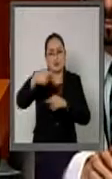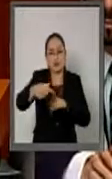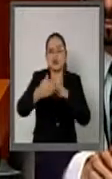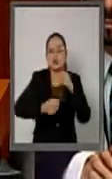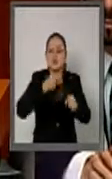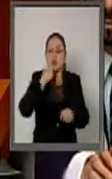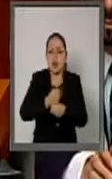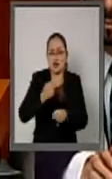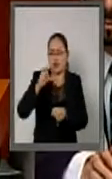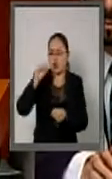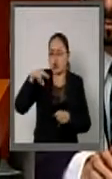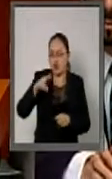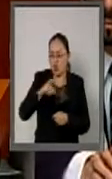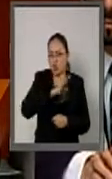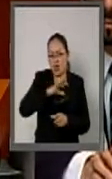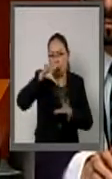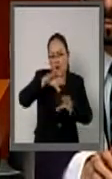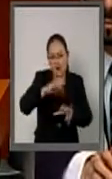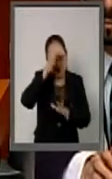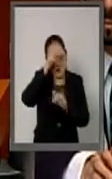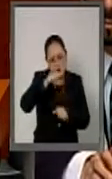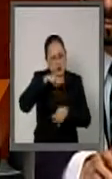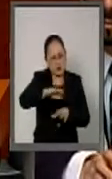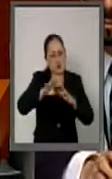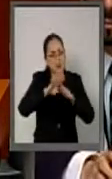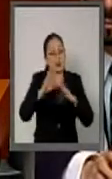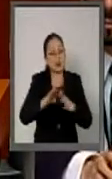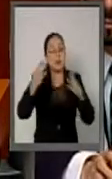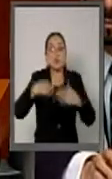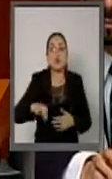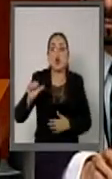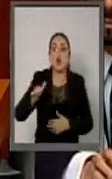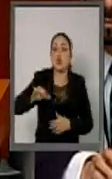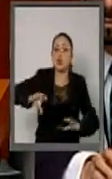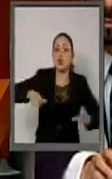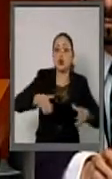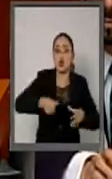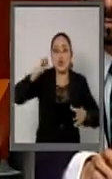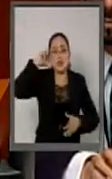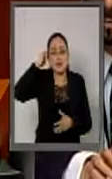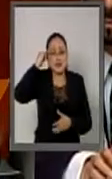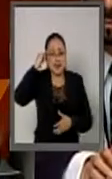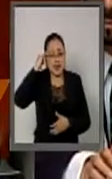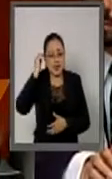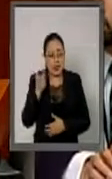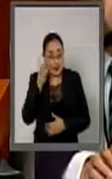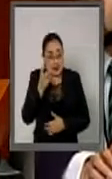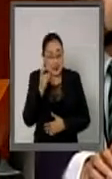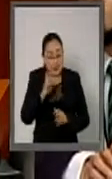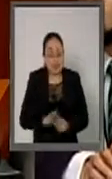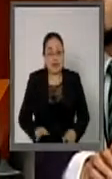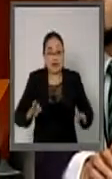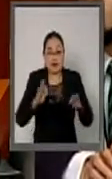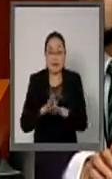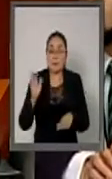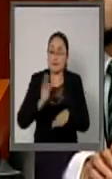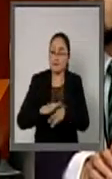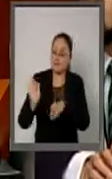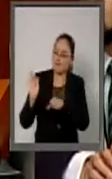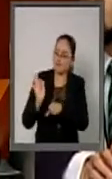Naciones Unidas. Y algo muy importante es el plan de acción en materia de pueblos indígenas, que da certeza